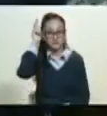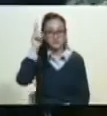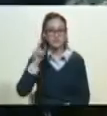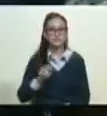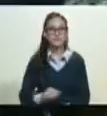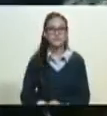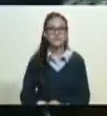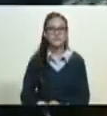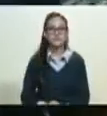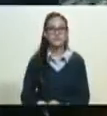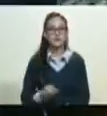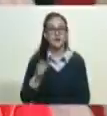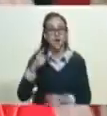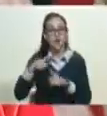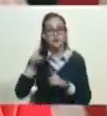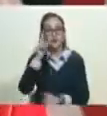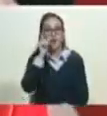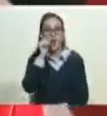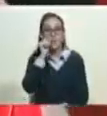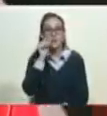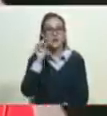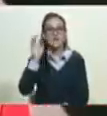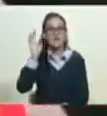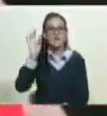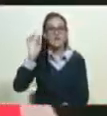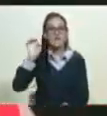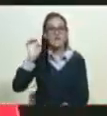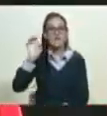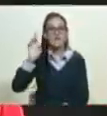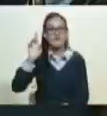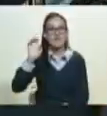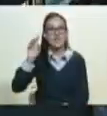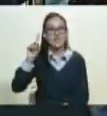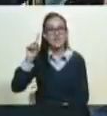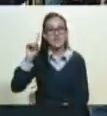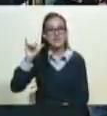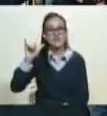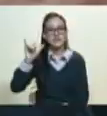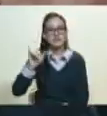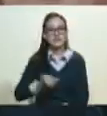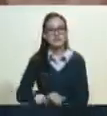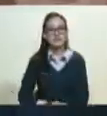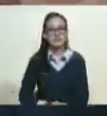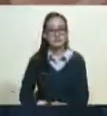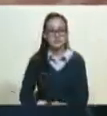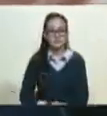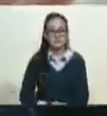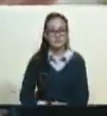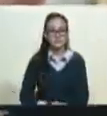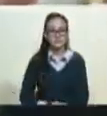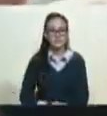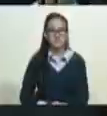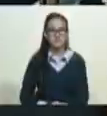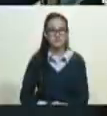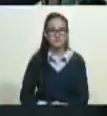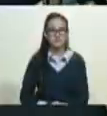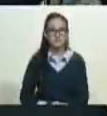Panapera, Panapera, ¿dónde está? Aquí está.